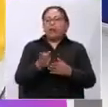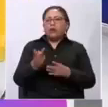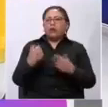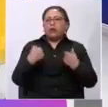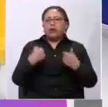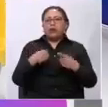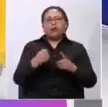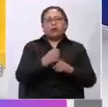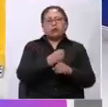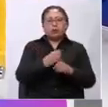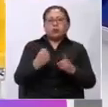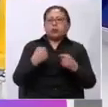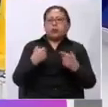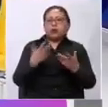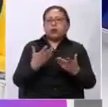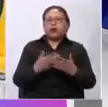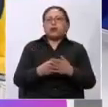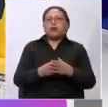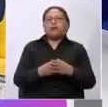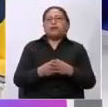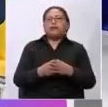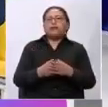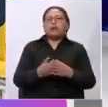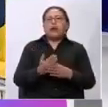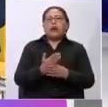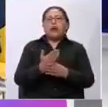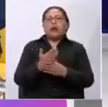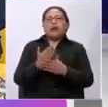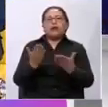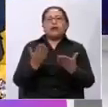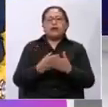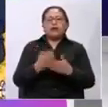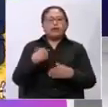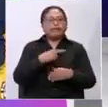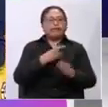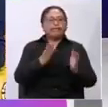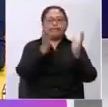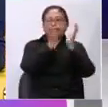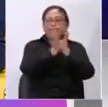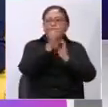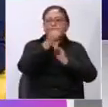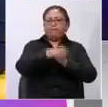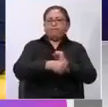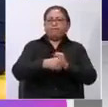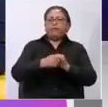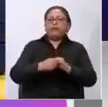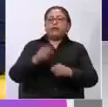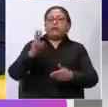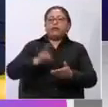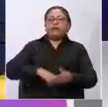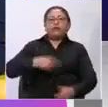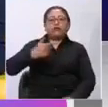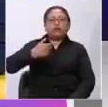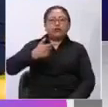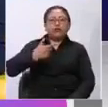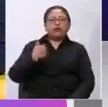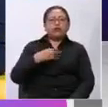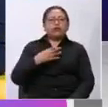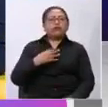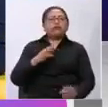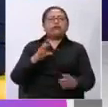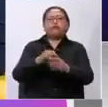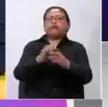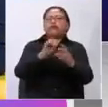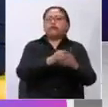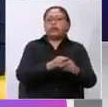violencia, de acoso entre pares y es por eso que como Defensoría del Pueblo para la gestión 2021 hemos ingresado